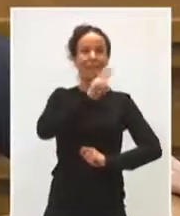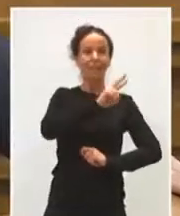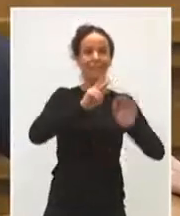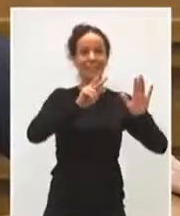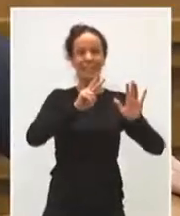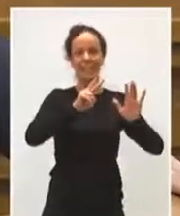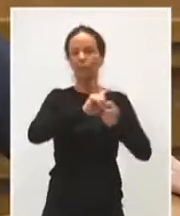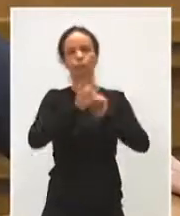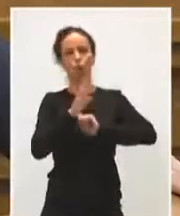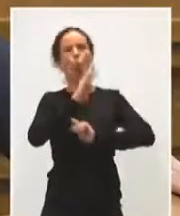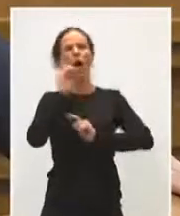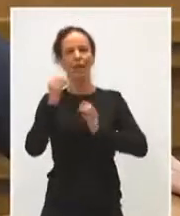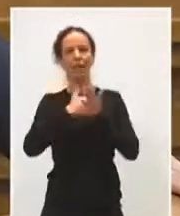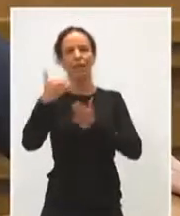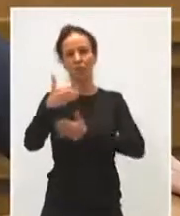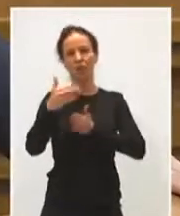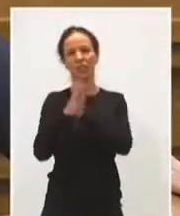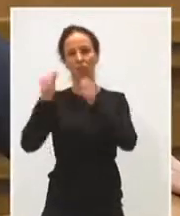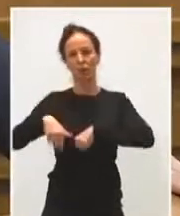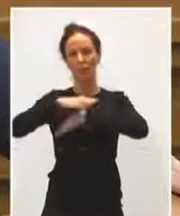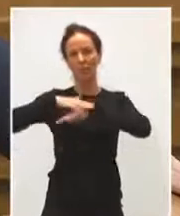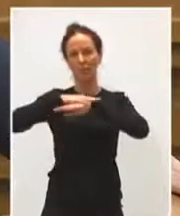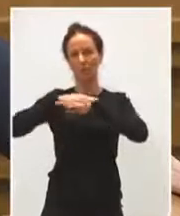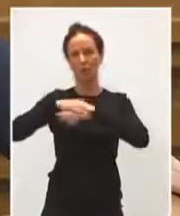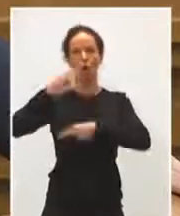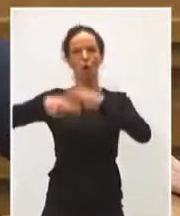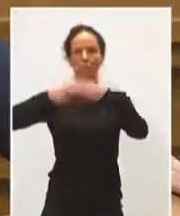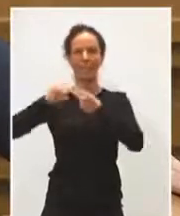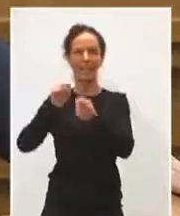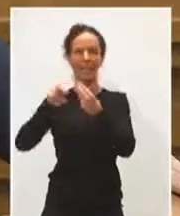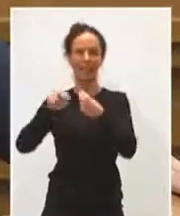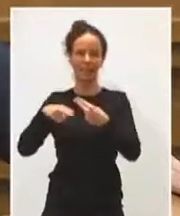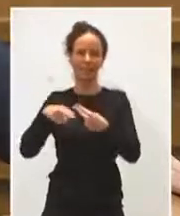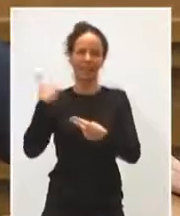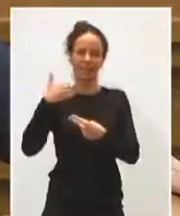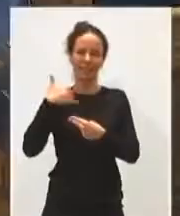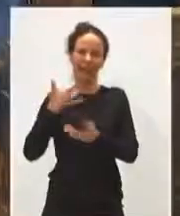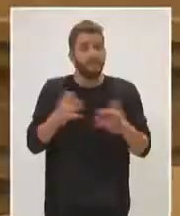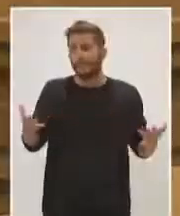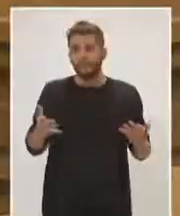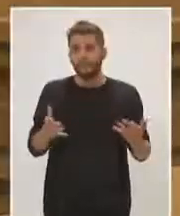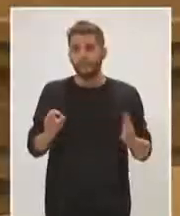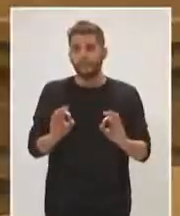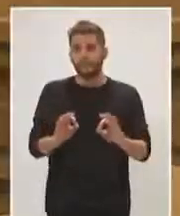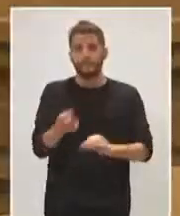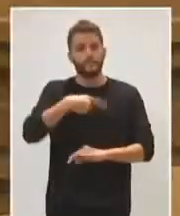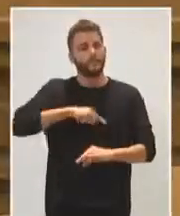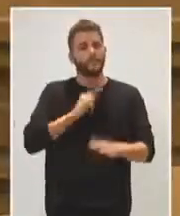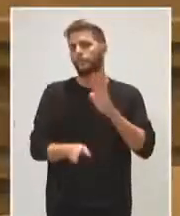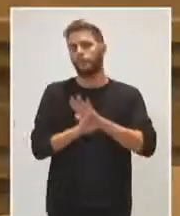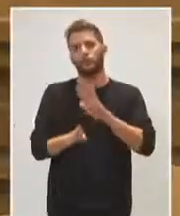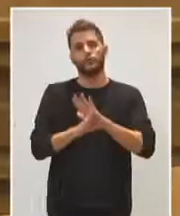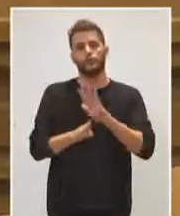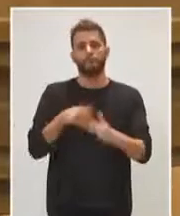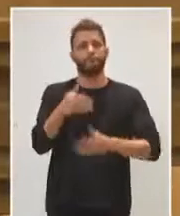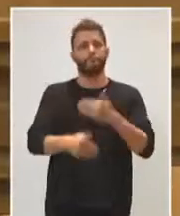millones el acuerdo que hemos alcanzado con el Ministerio para Obras en la Cabecera, que ya era ahora. 40 millones. Vamos a seguir avanzando y espero que